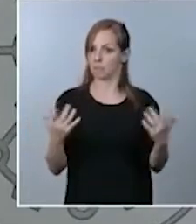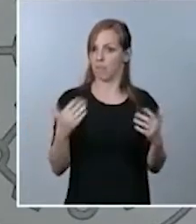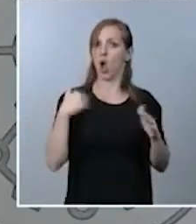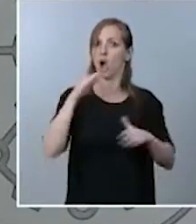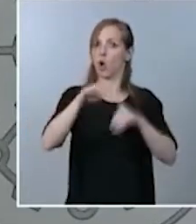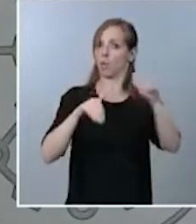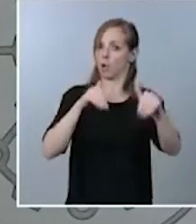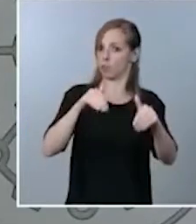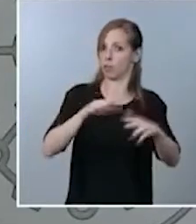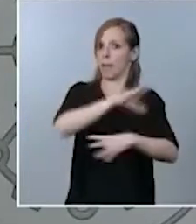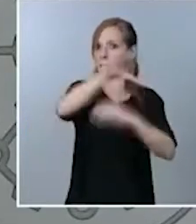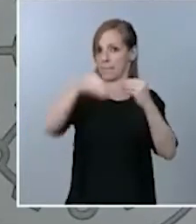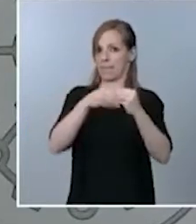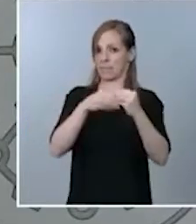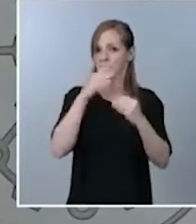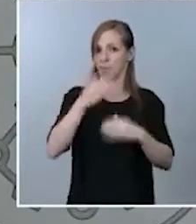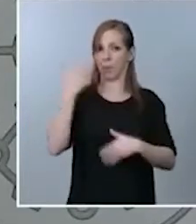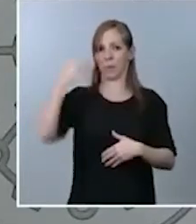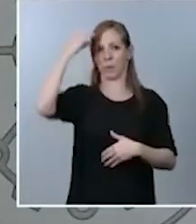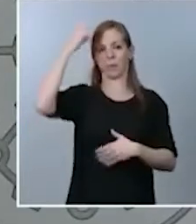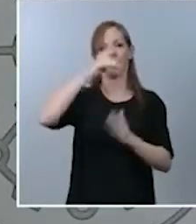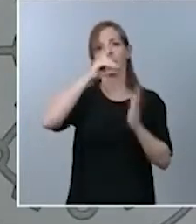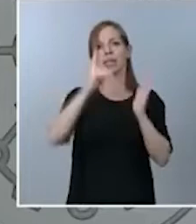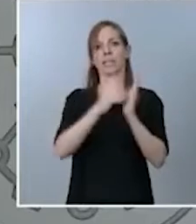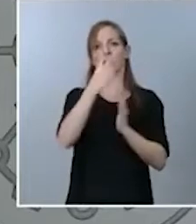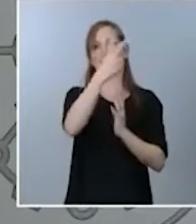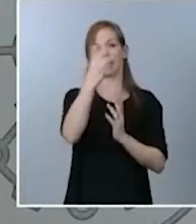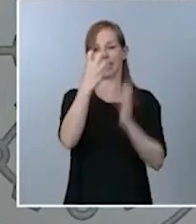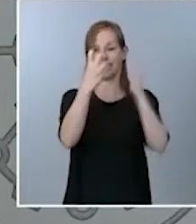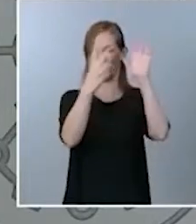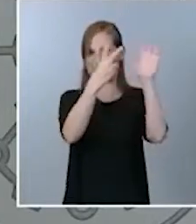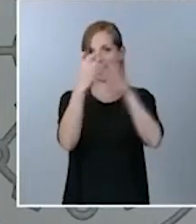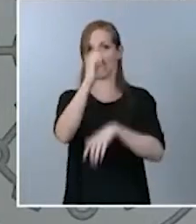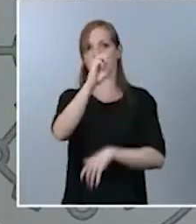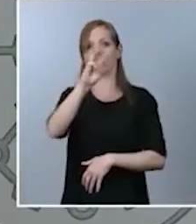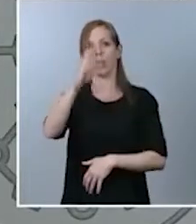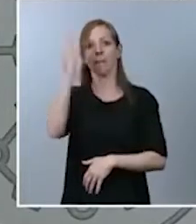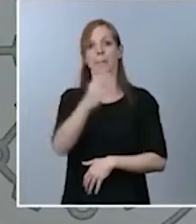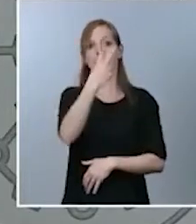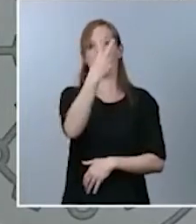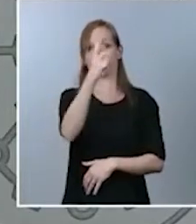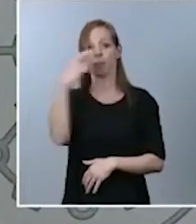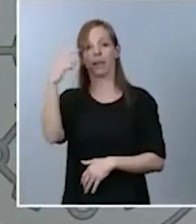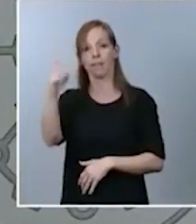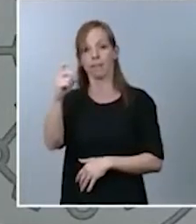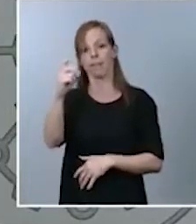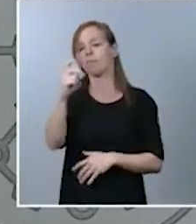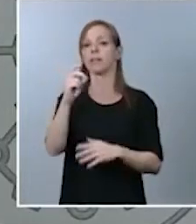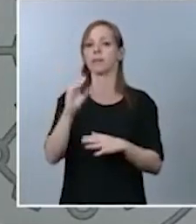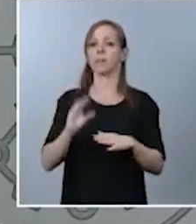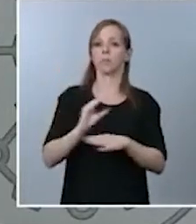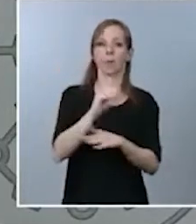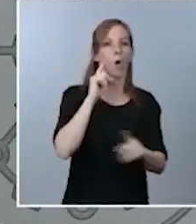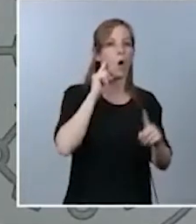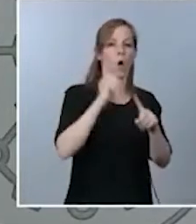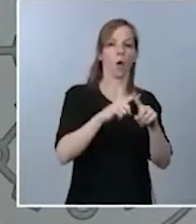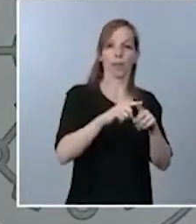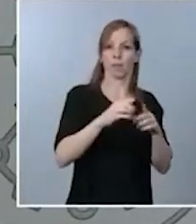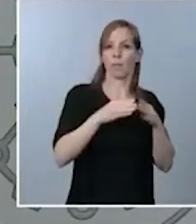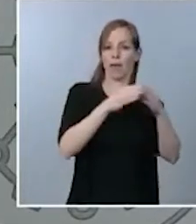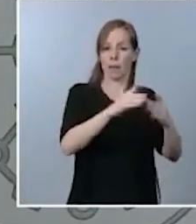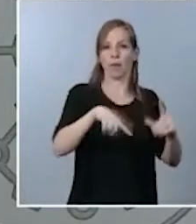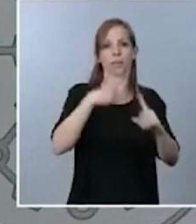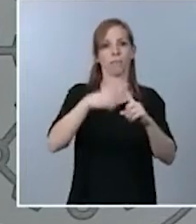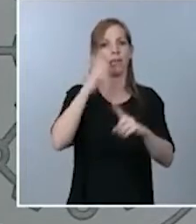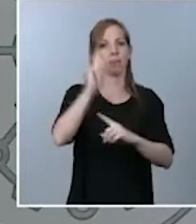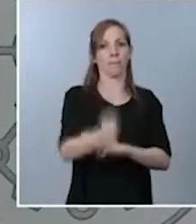en el Real Decreto 703 barra 2020, dirigida a armadores y a pescadores que no hubieran tenido un